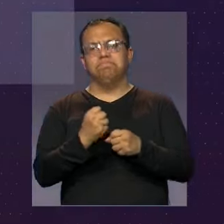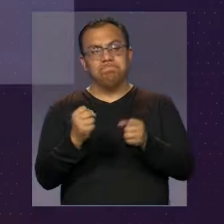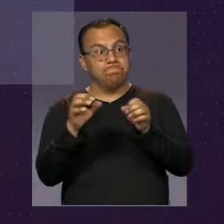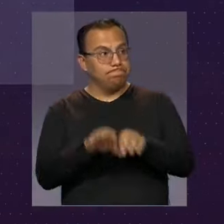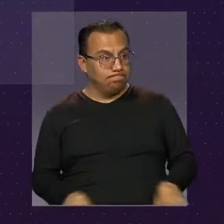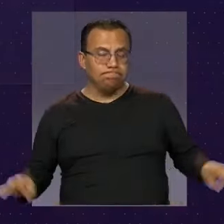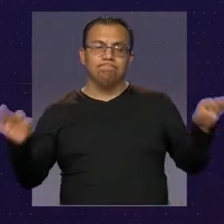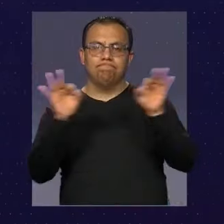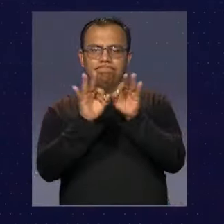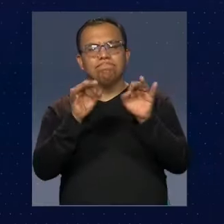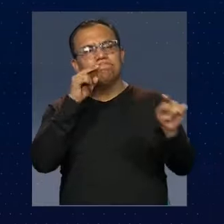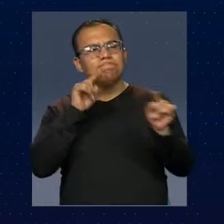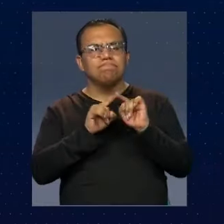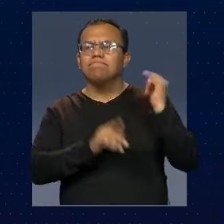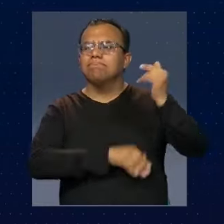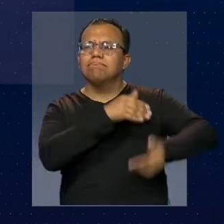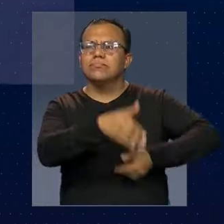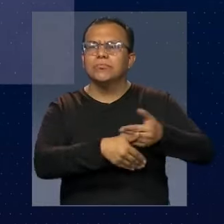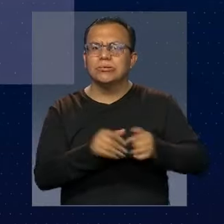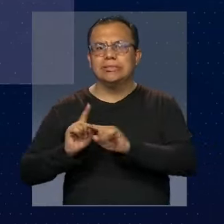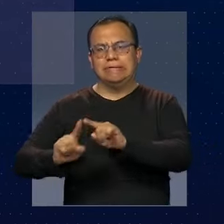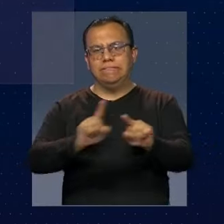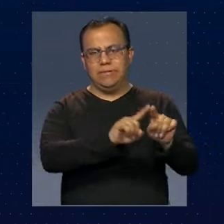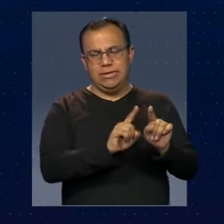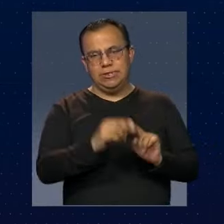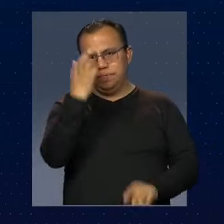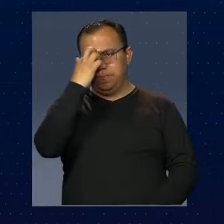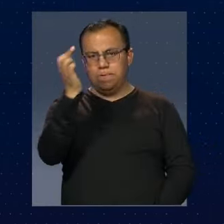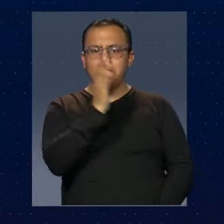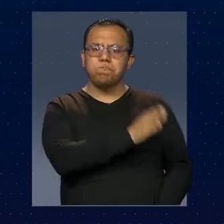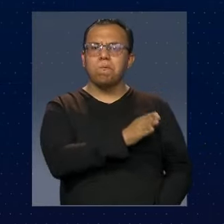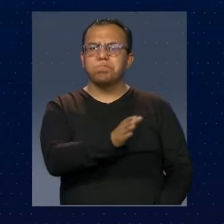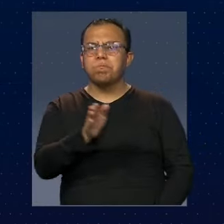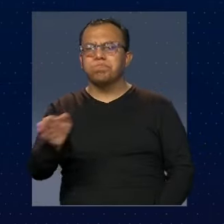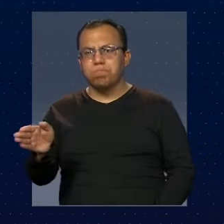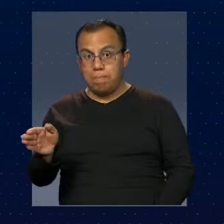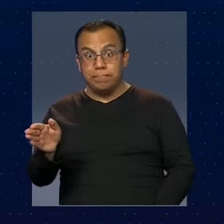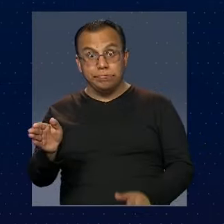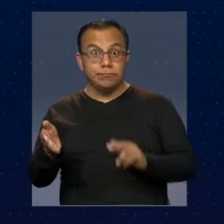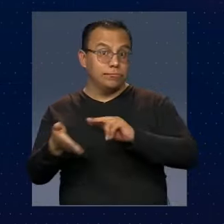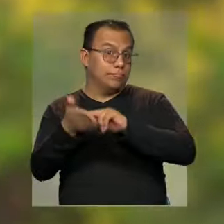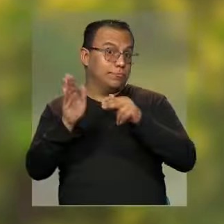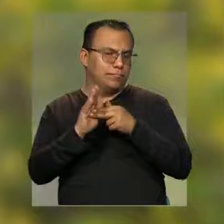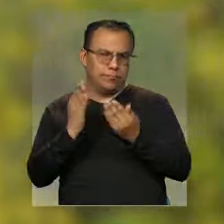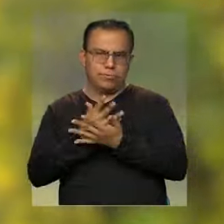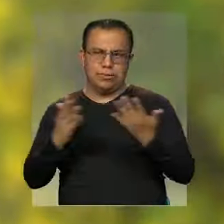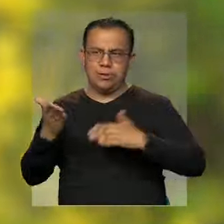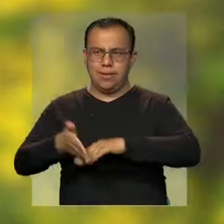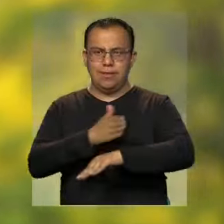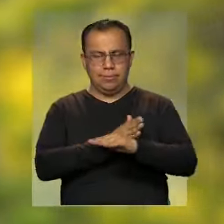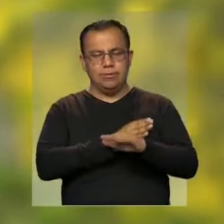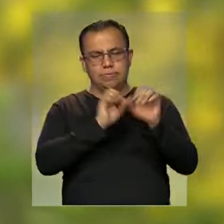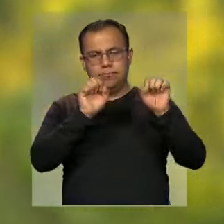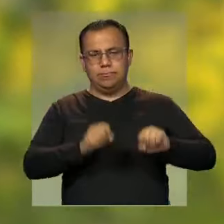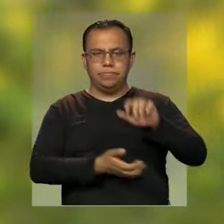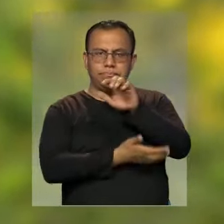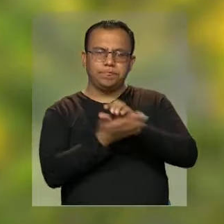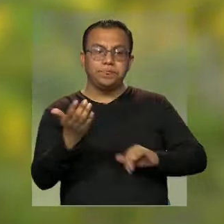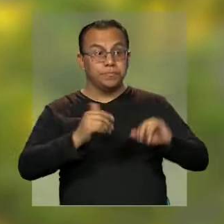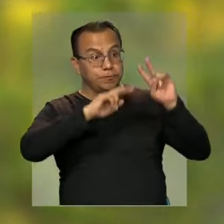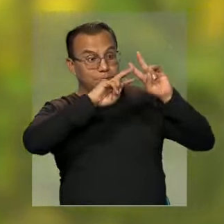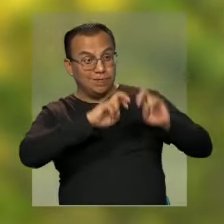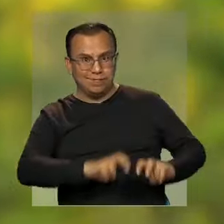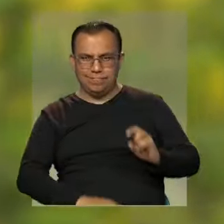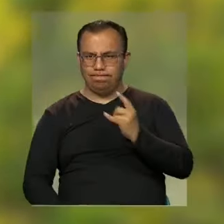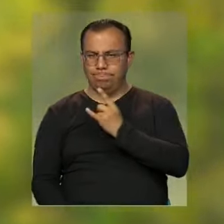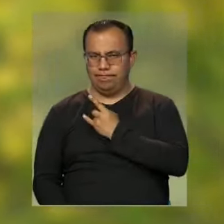muy importante de diferentes profesionales, que es lo que permitiría todos los elementos de prevención. Para los investigadores de